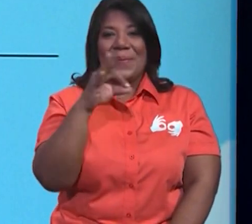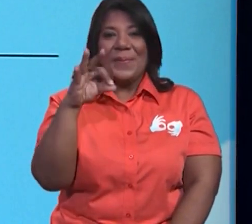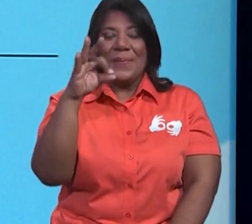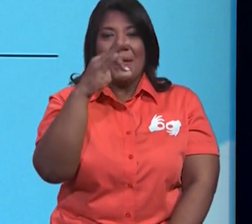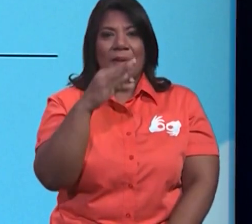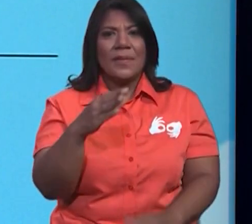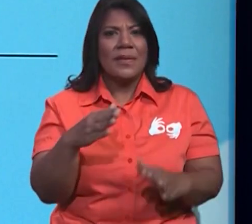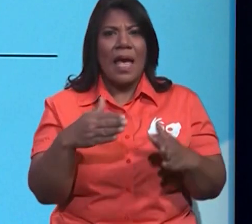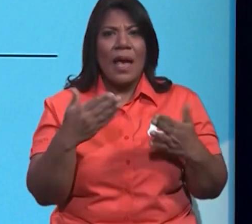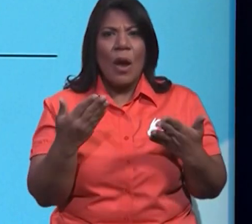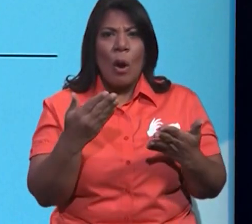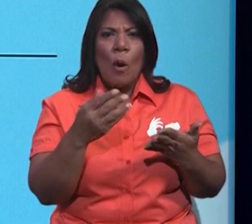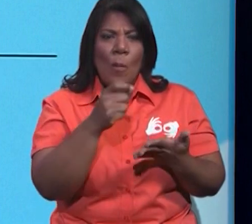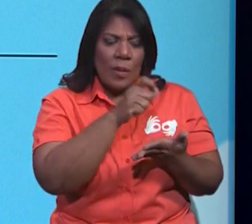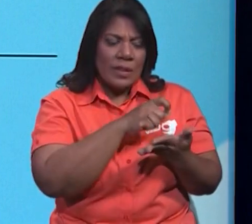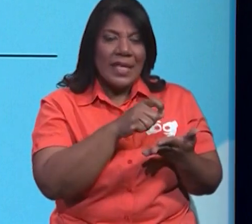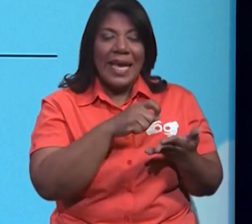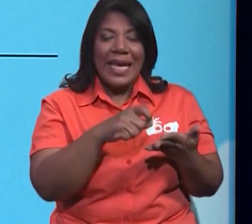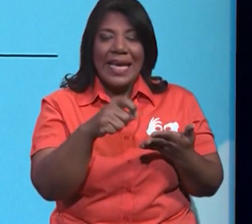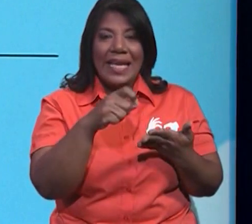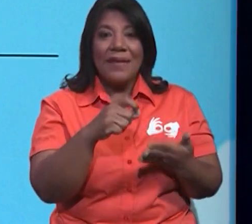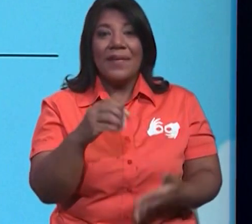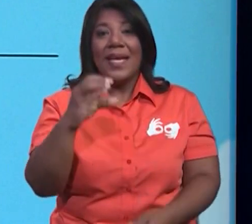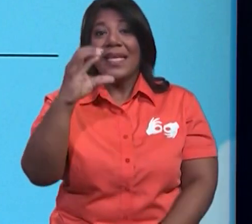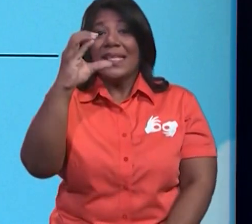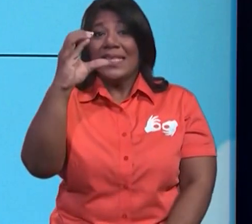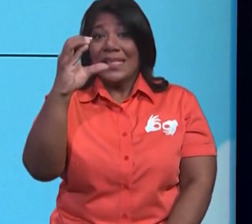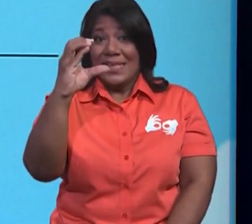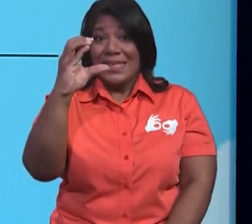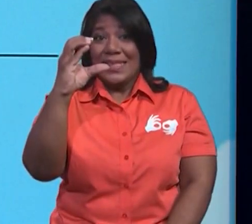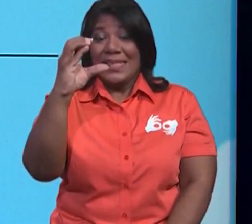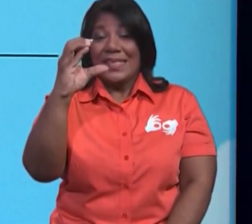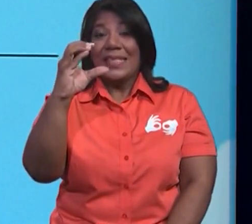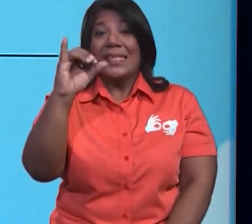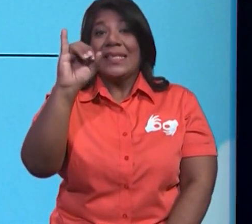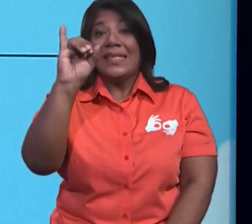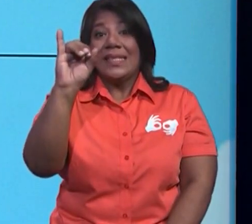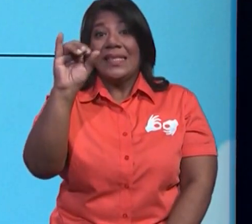como se lee y se escribe este número, se lee así. Presta atención.